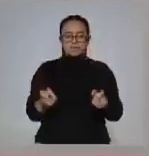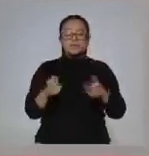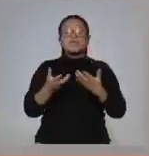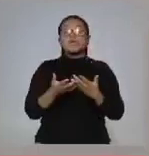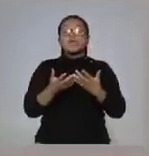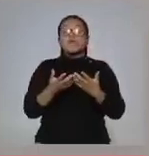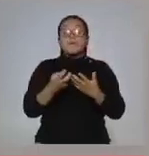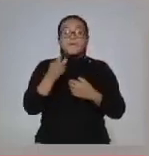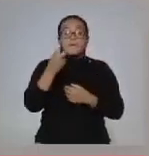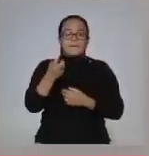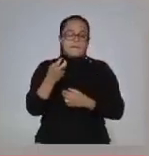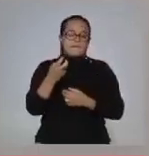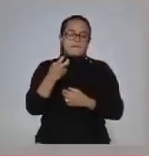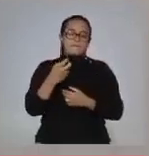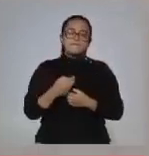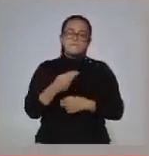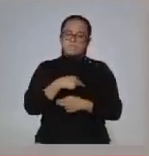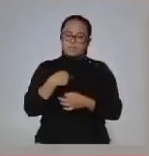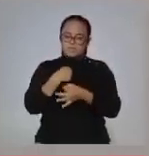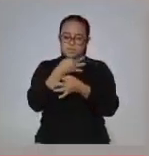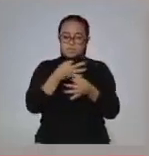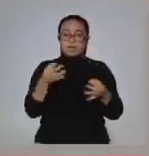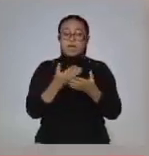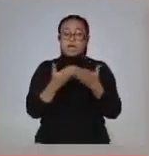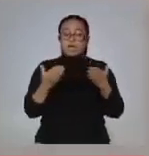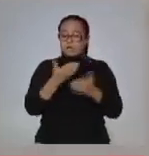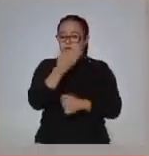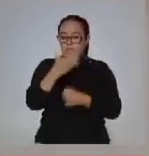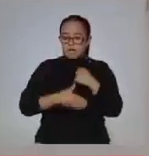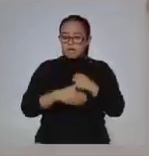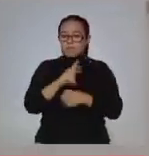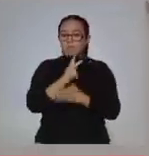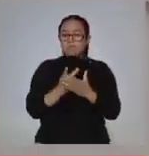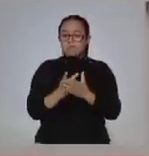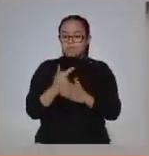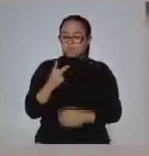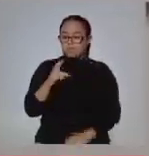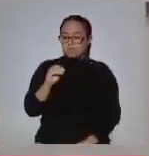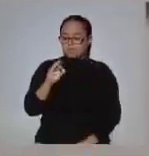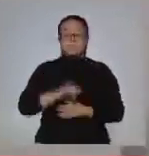Muchas gracias. Estaremos informando del tema. Cerramos el programa. Con Profeco iniciamos. Gracias.